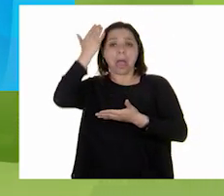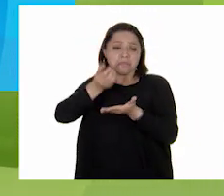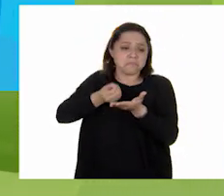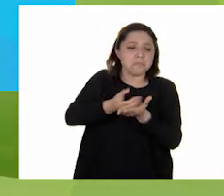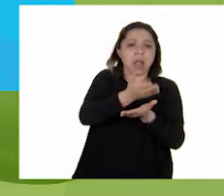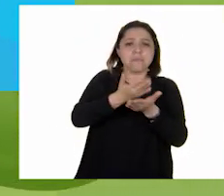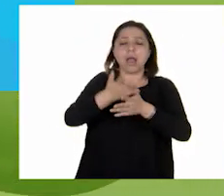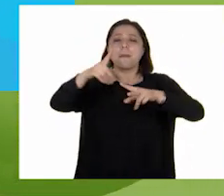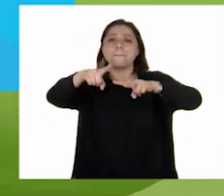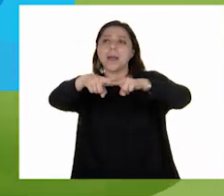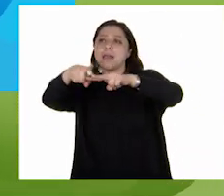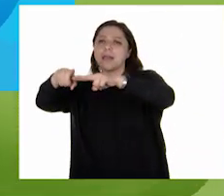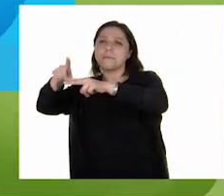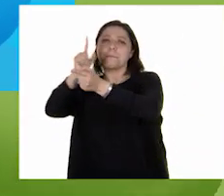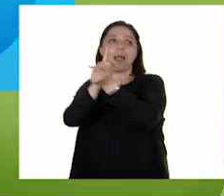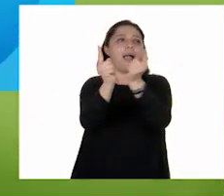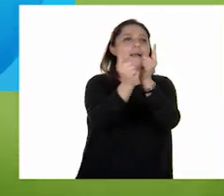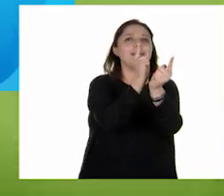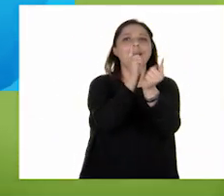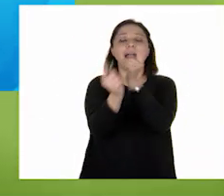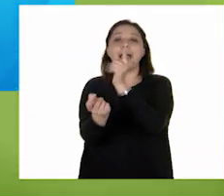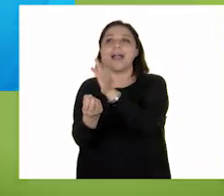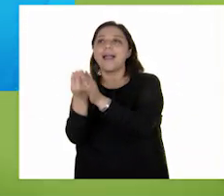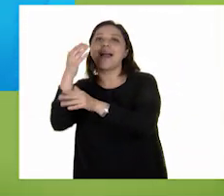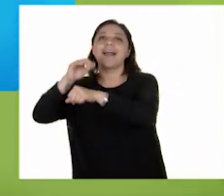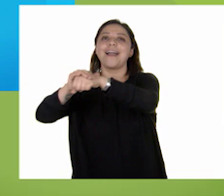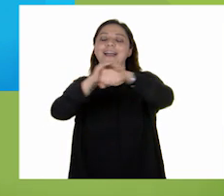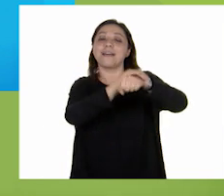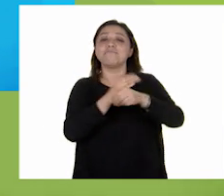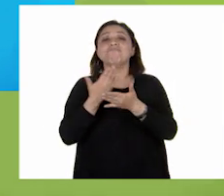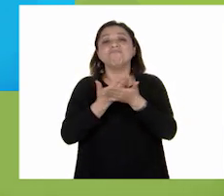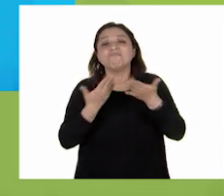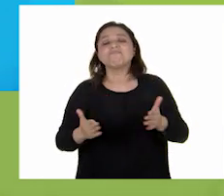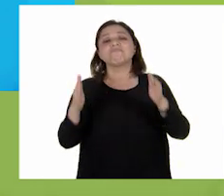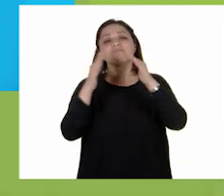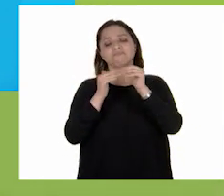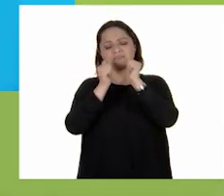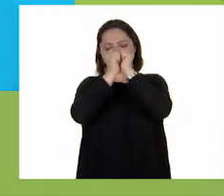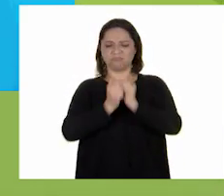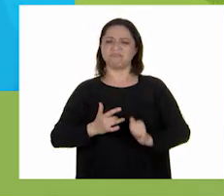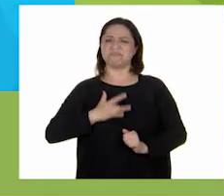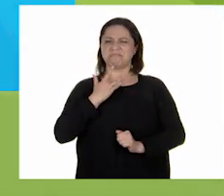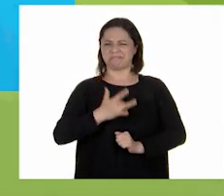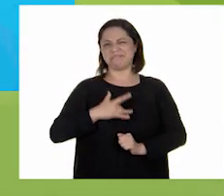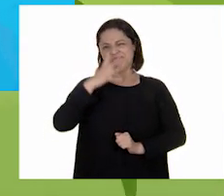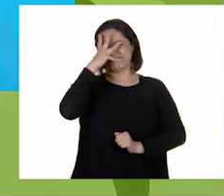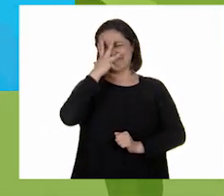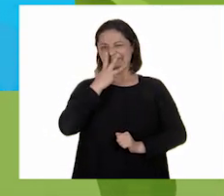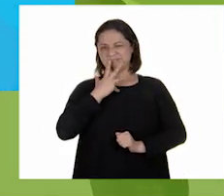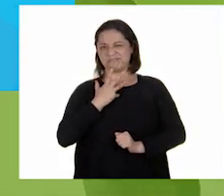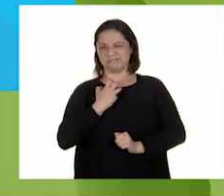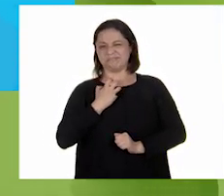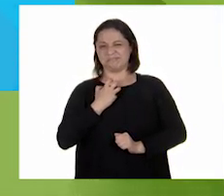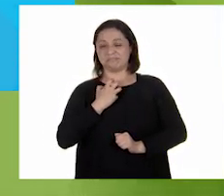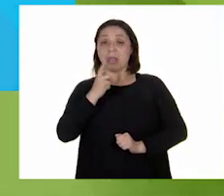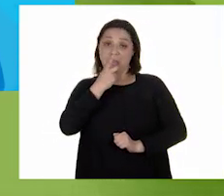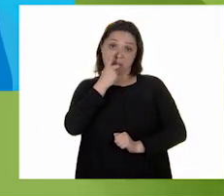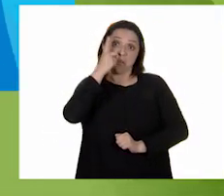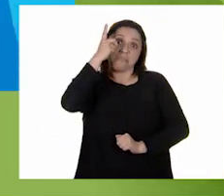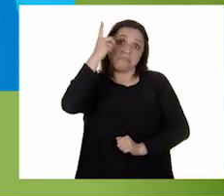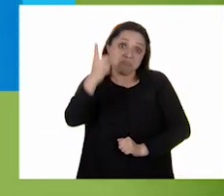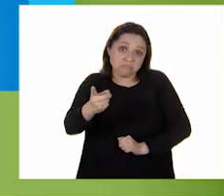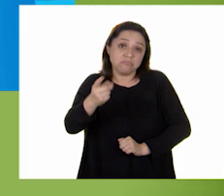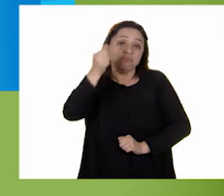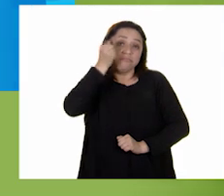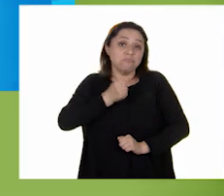parque y conocía a nuevos amigos. Y ahora debe quedarse en casa y eso la hace sentir un poco triste. También dice que siempre debe